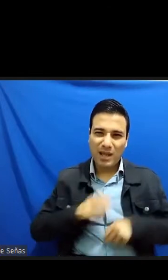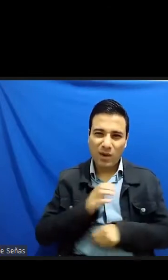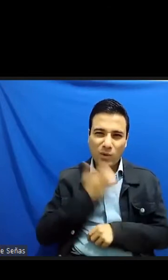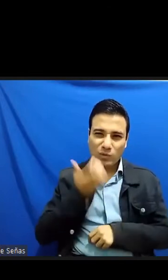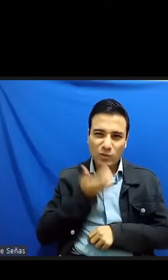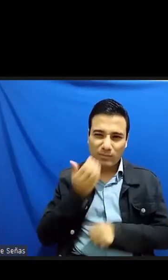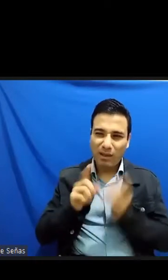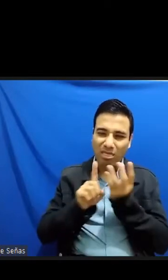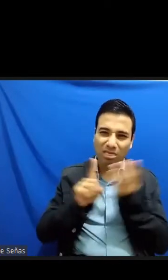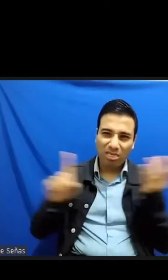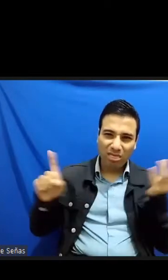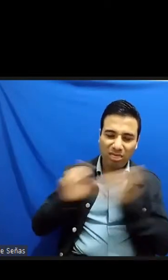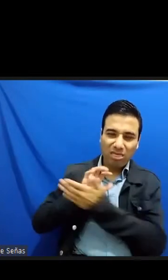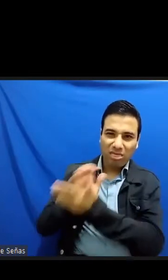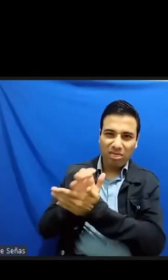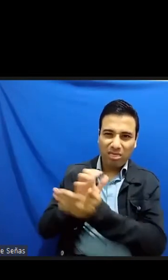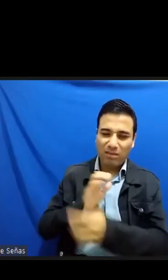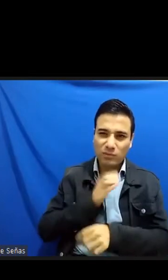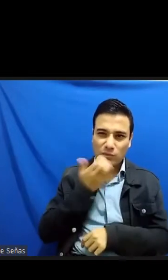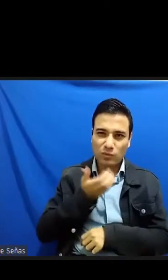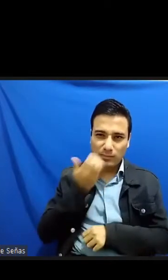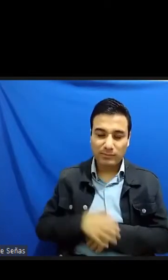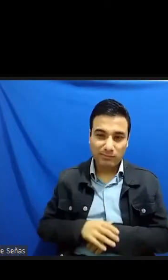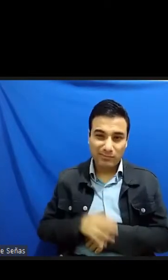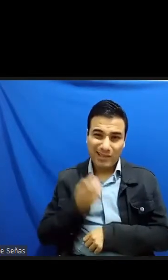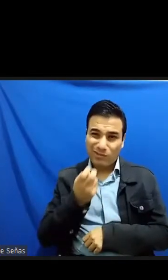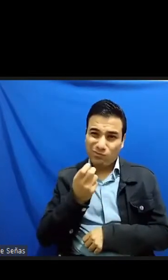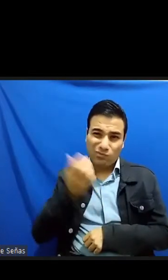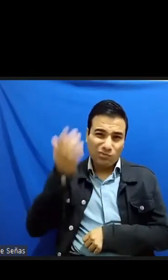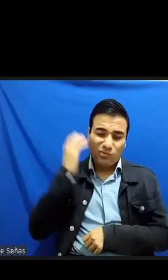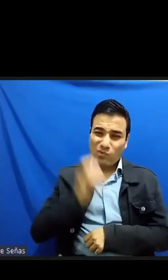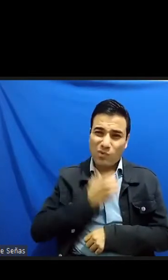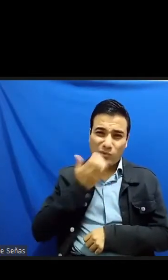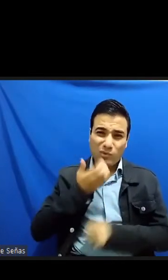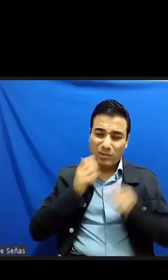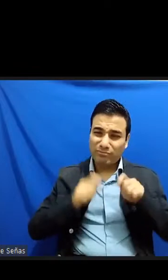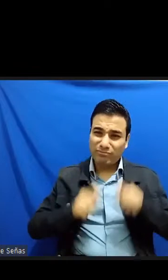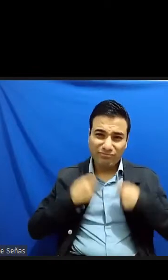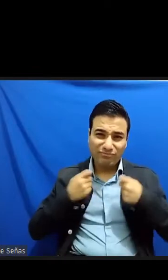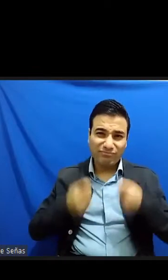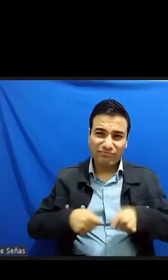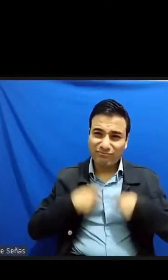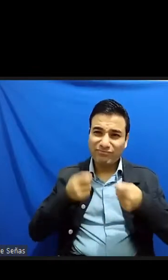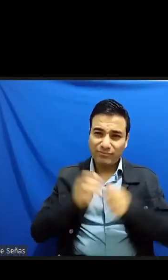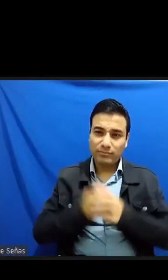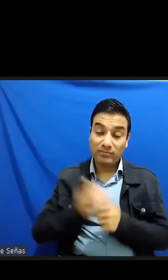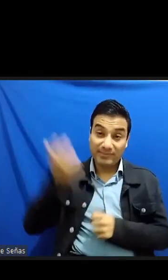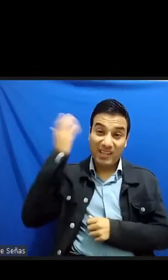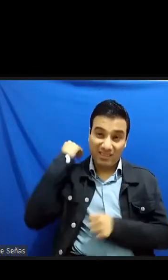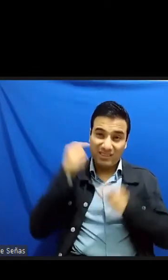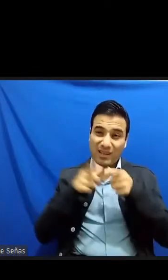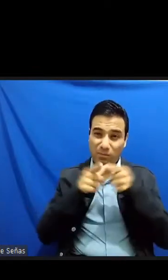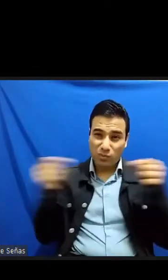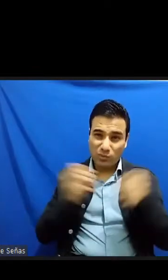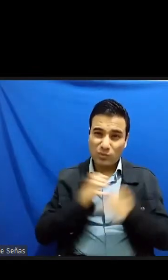se presenta con una rigidez ancestral como era el caso del Japón que le tocó vivir